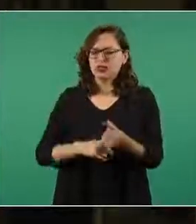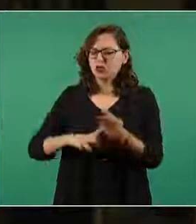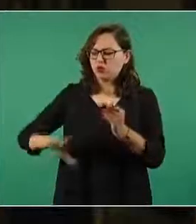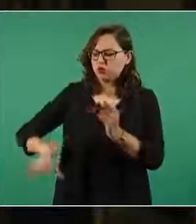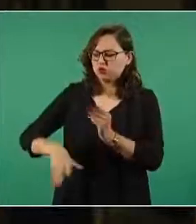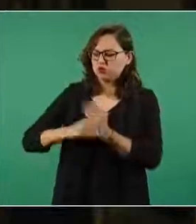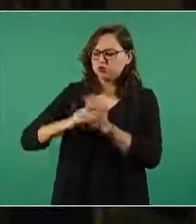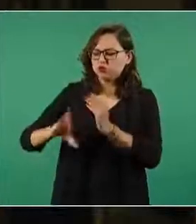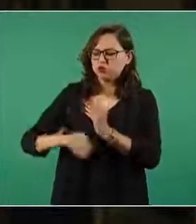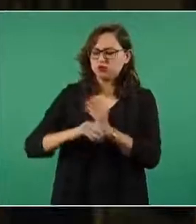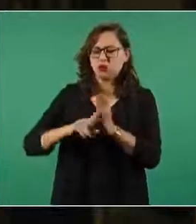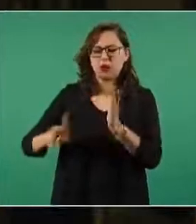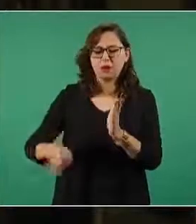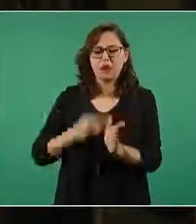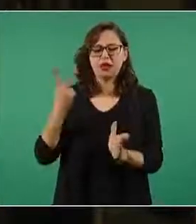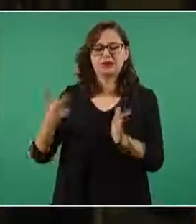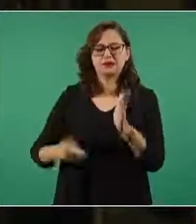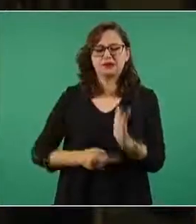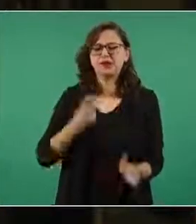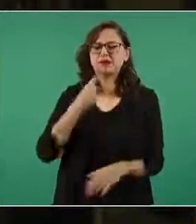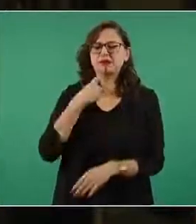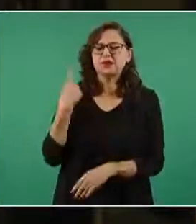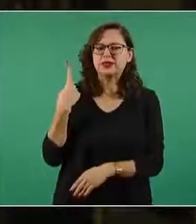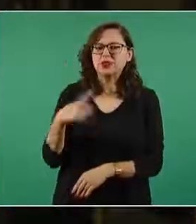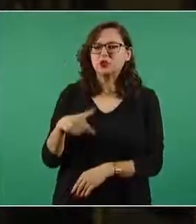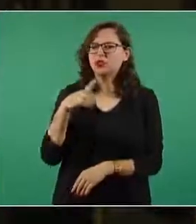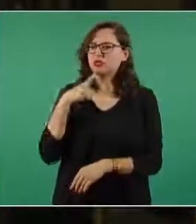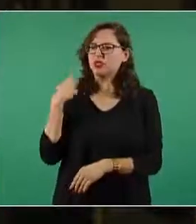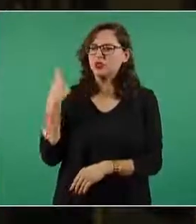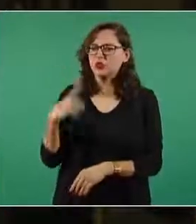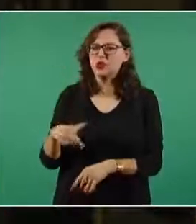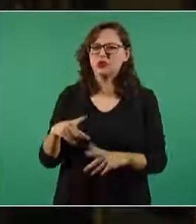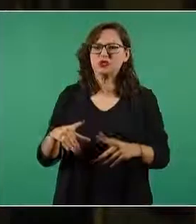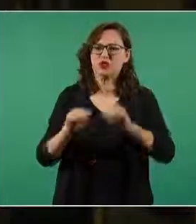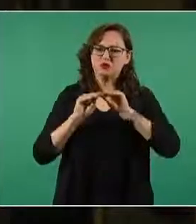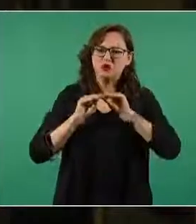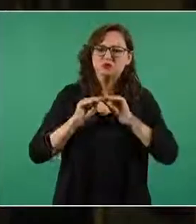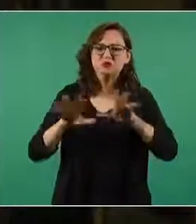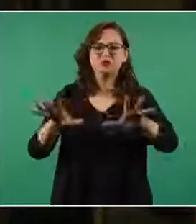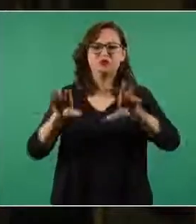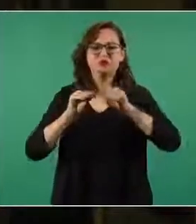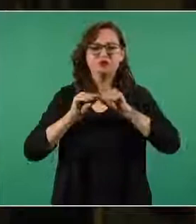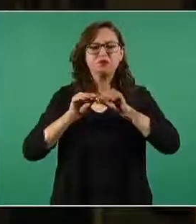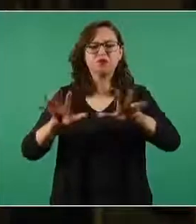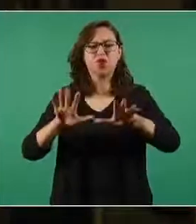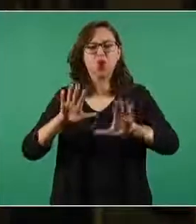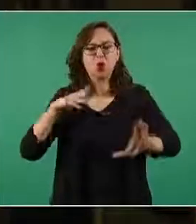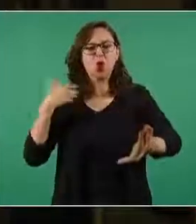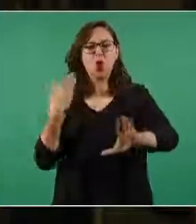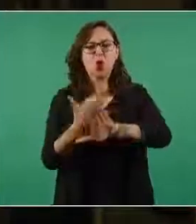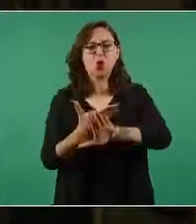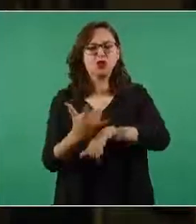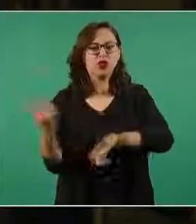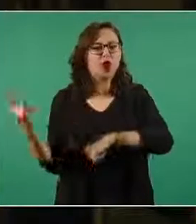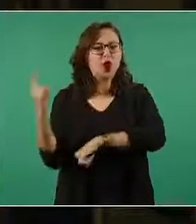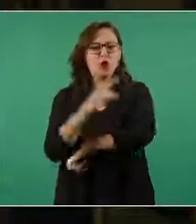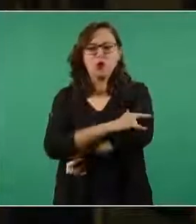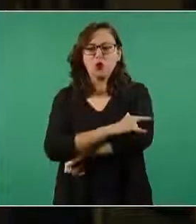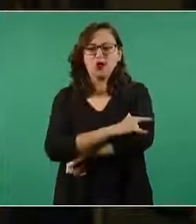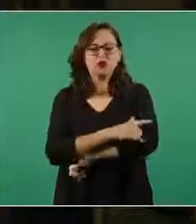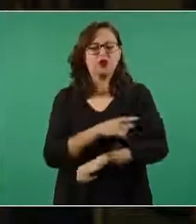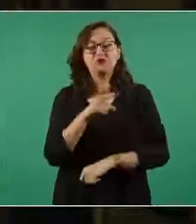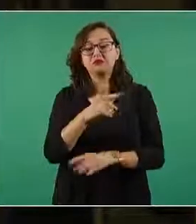este Vox Populi que existe sobre las condiciones no óptimas para el